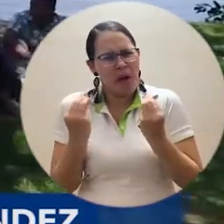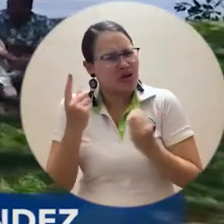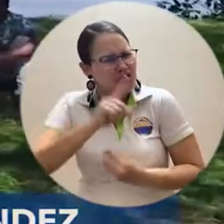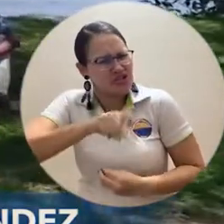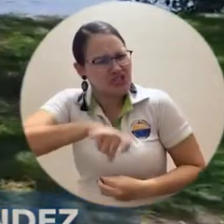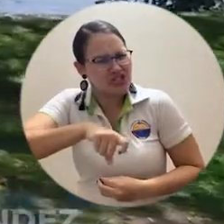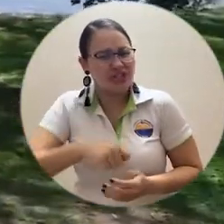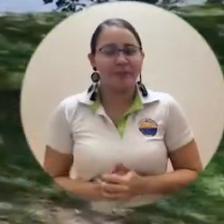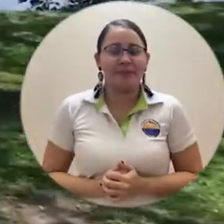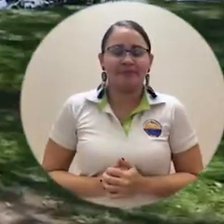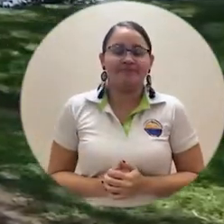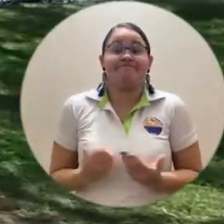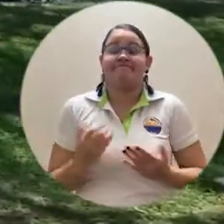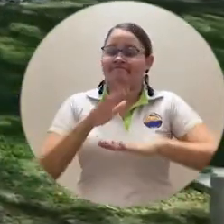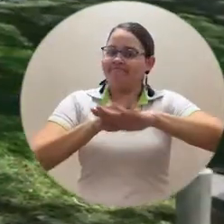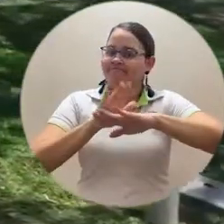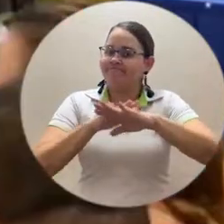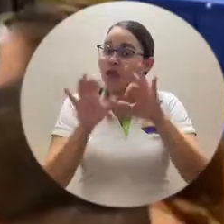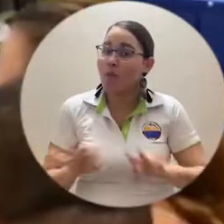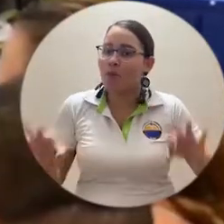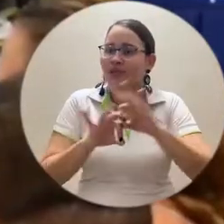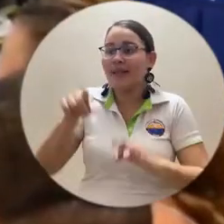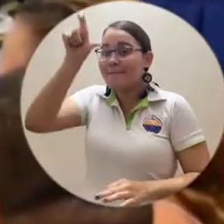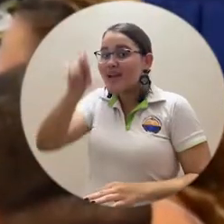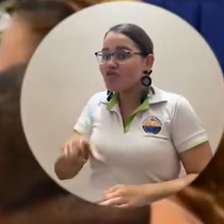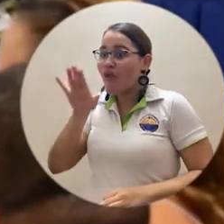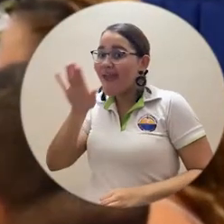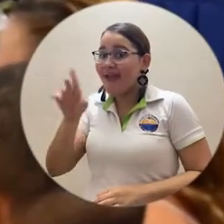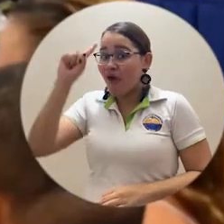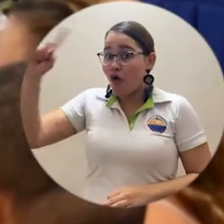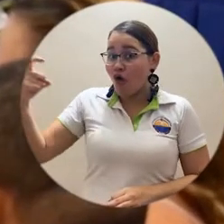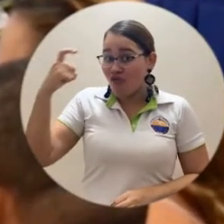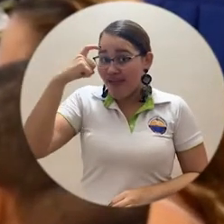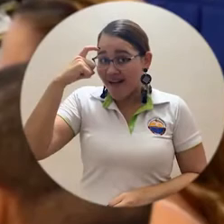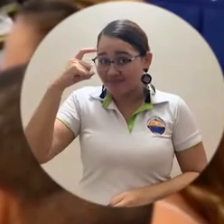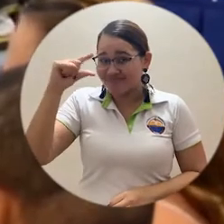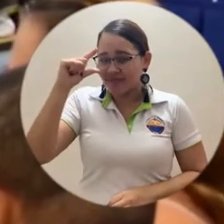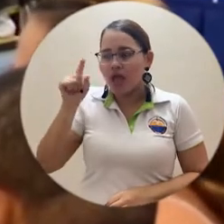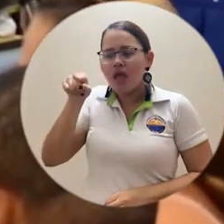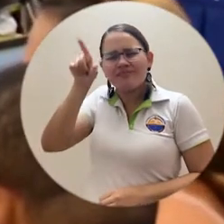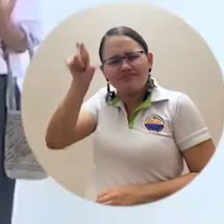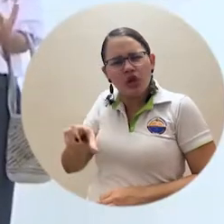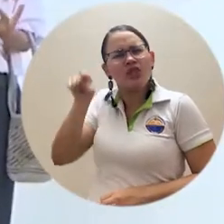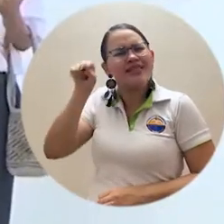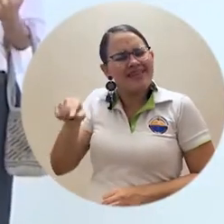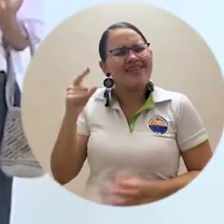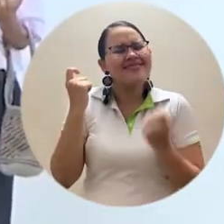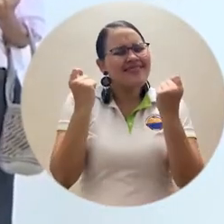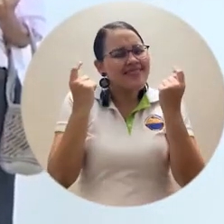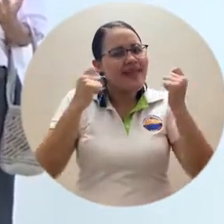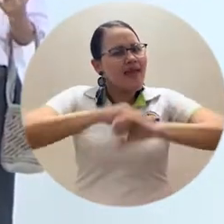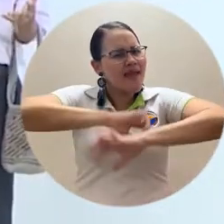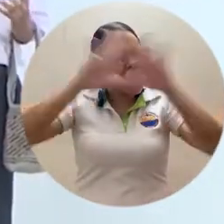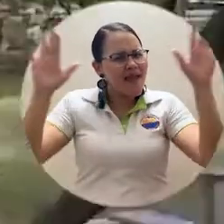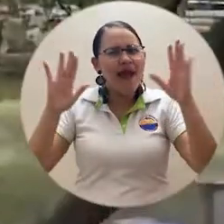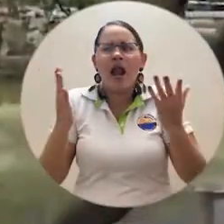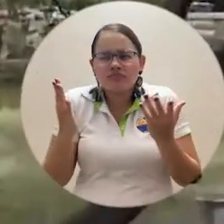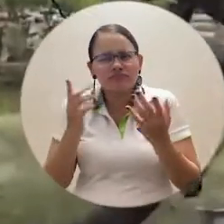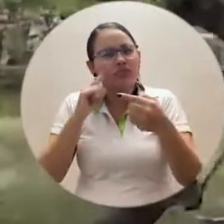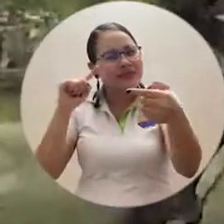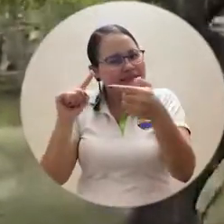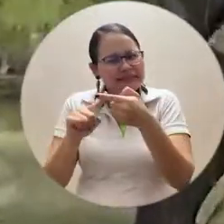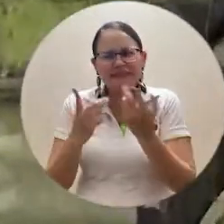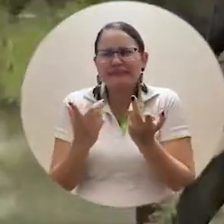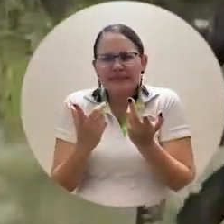de construir, primero sobre lo construido y lo segundo de concurrir. El gobierno departamental puede y lo